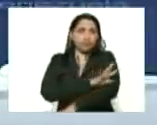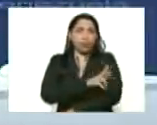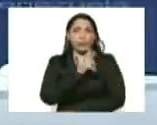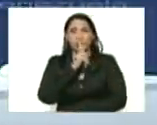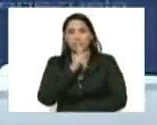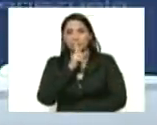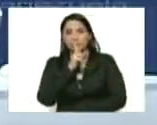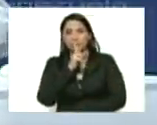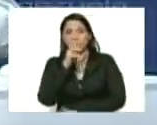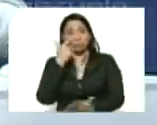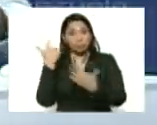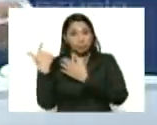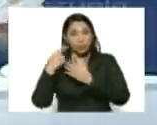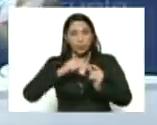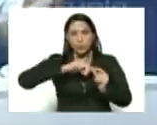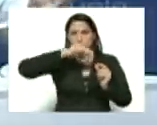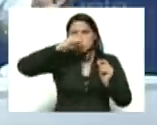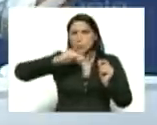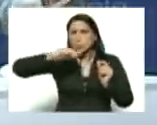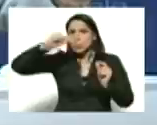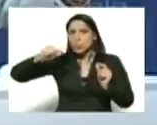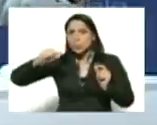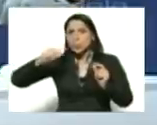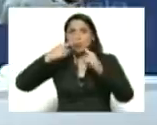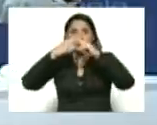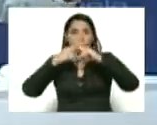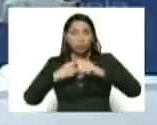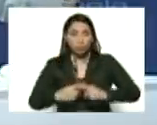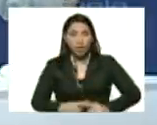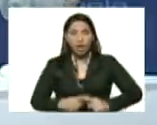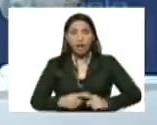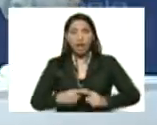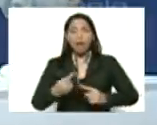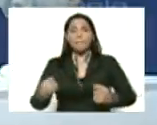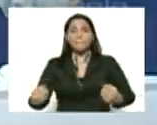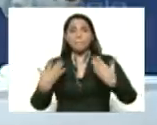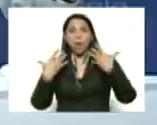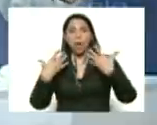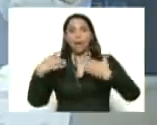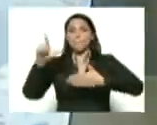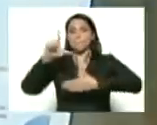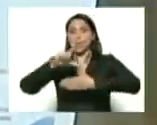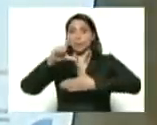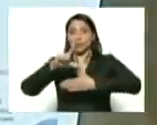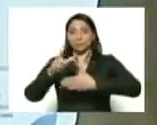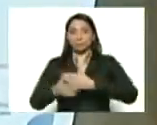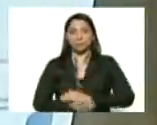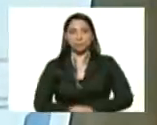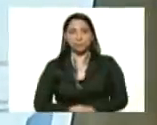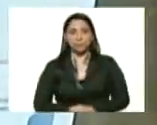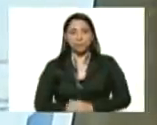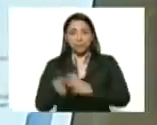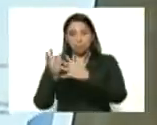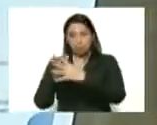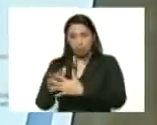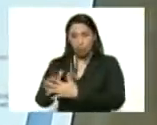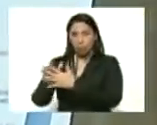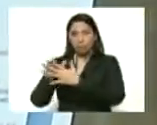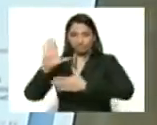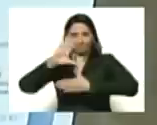Aquí está la curva de total de casos confirmados en América, en las Américas. Estados Unidos,